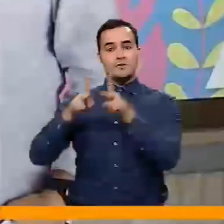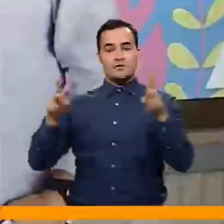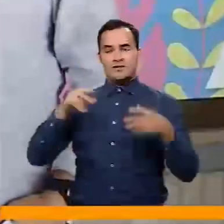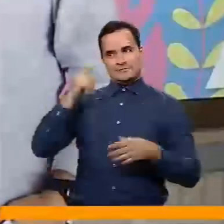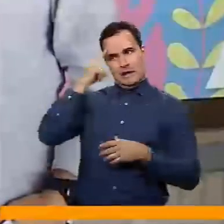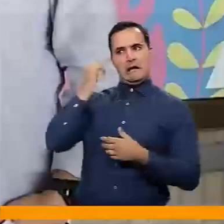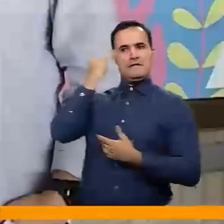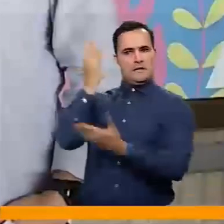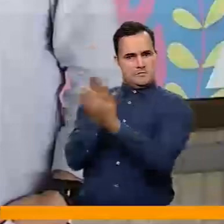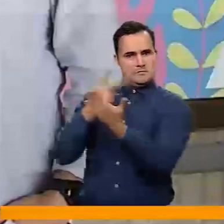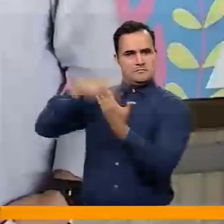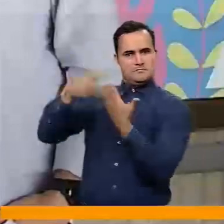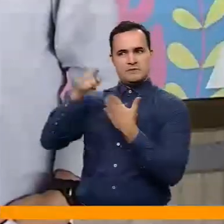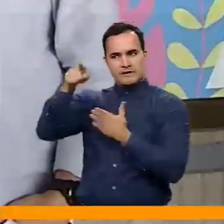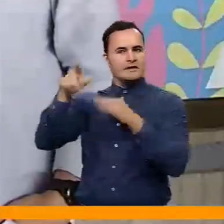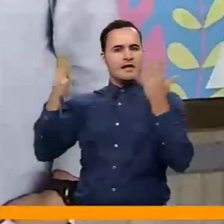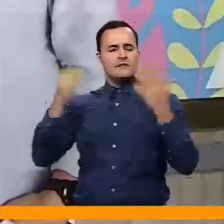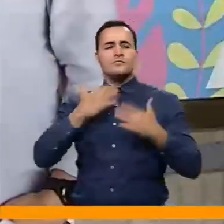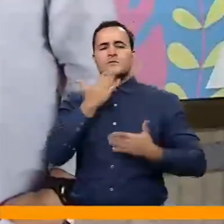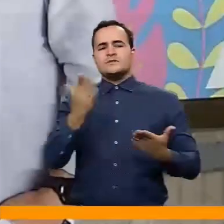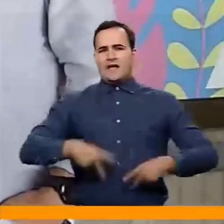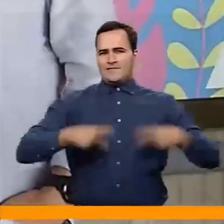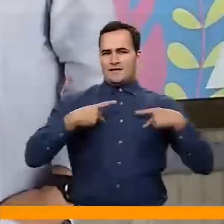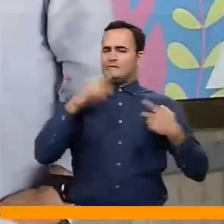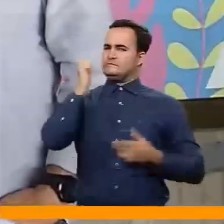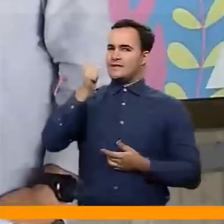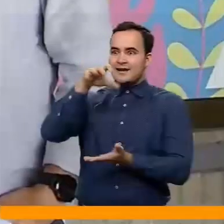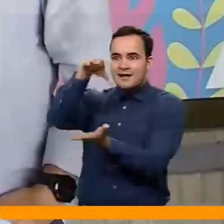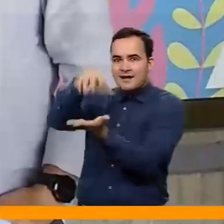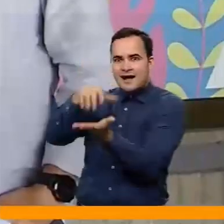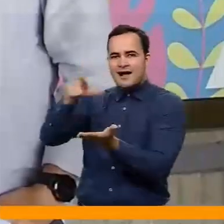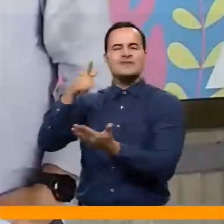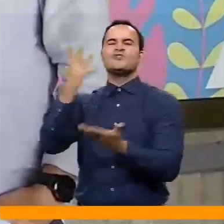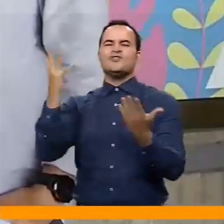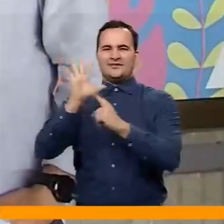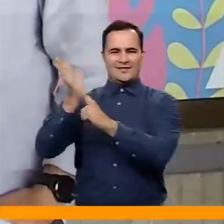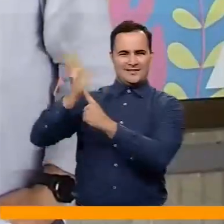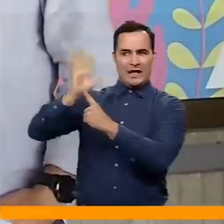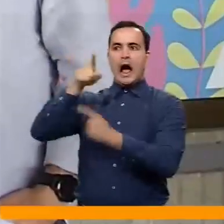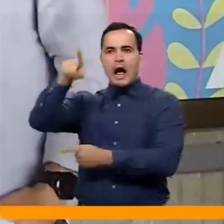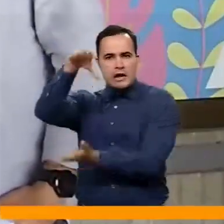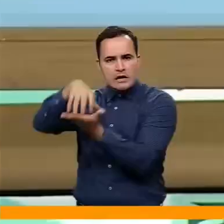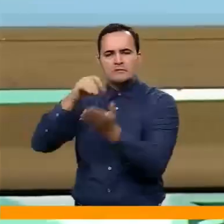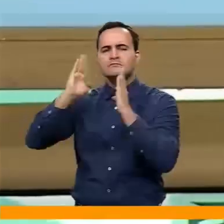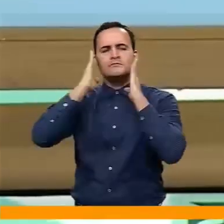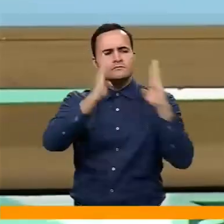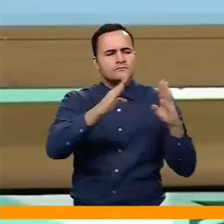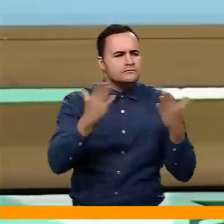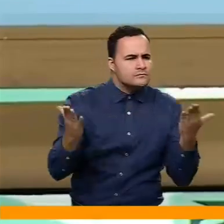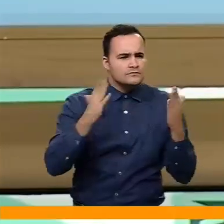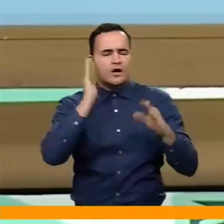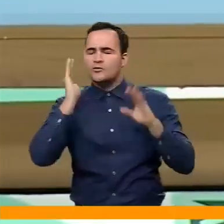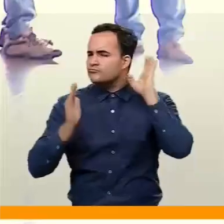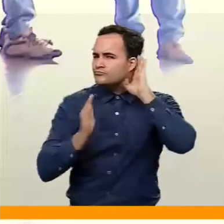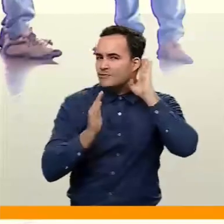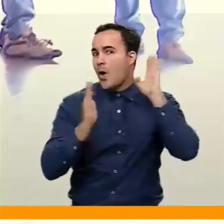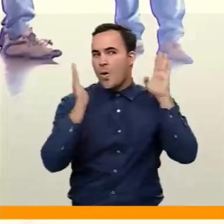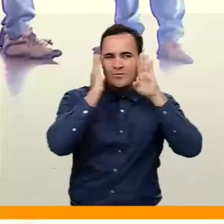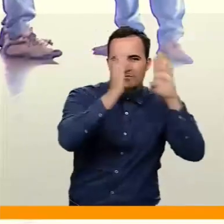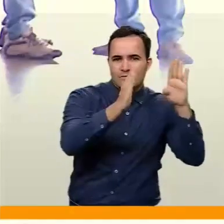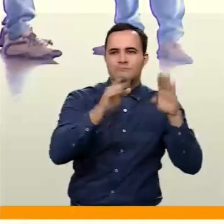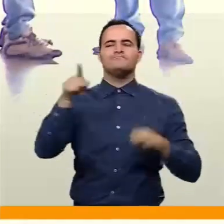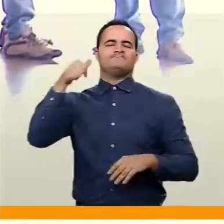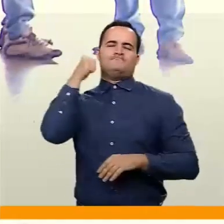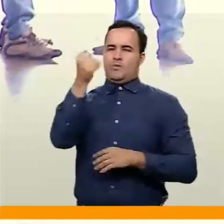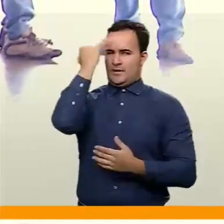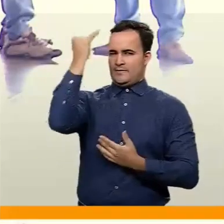representativas de la estrategia Cómo va la vida es el escuchadero, un espacio en la estación San Antonio donde las personas pueden aprender del manejo de las